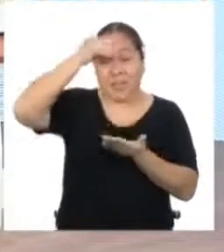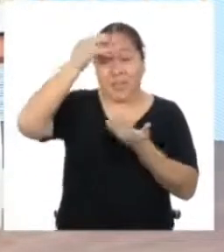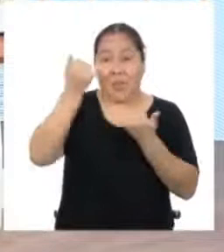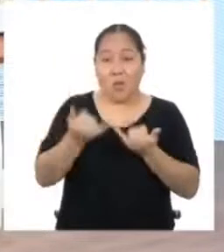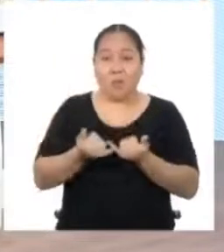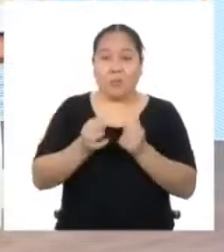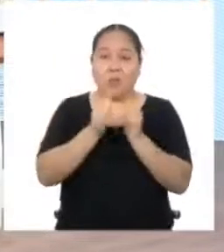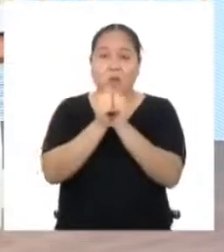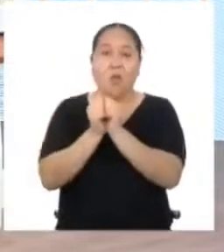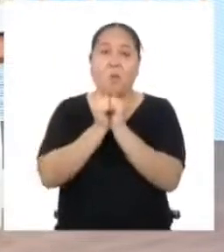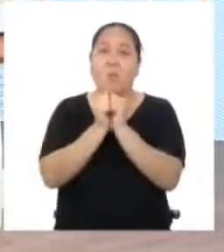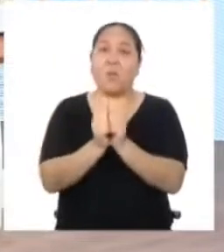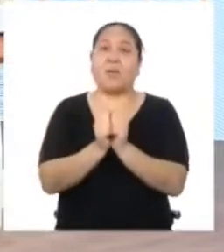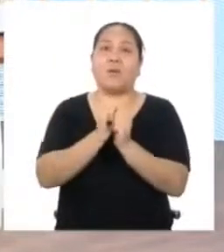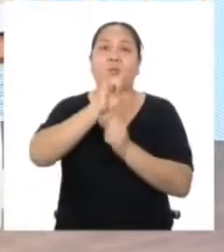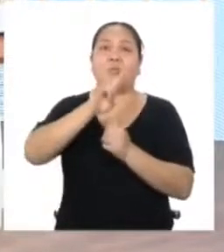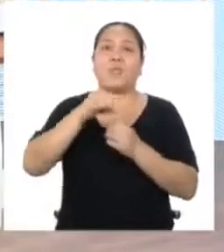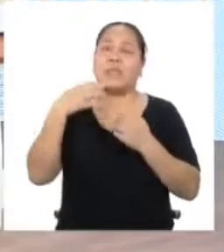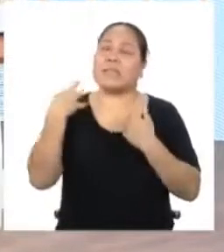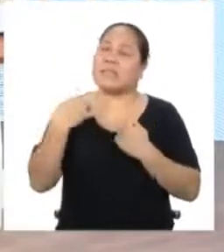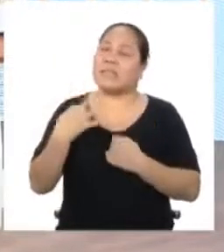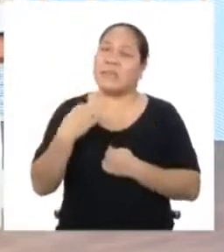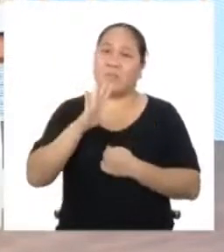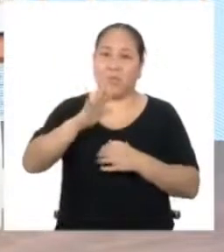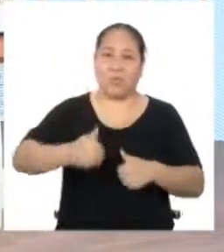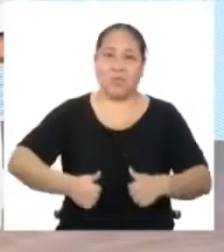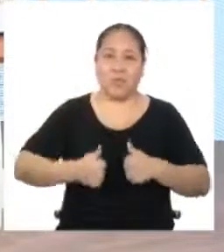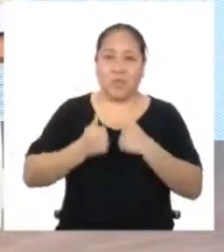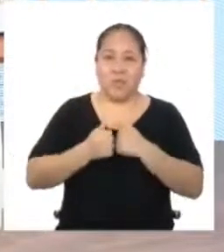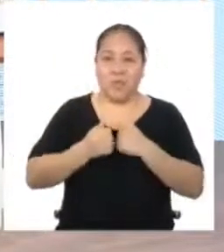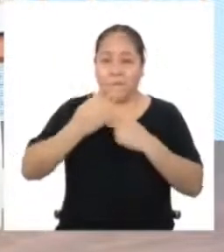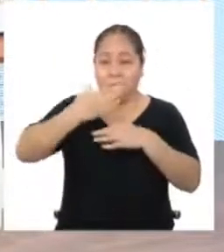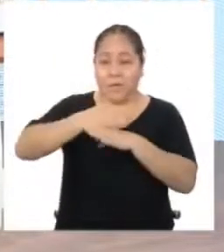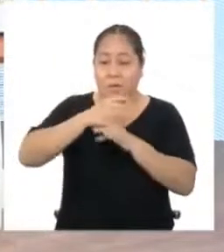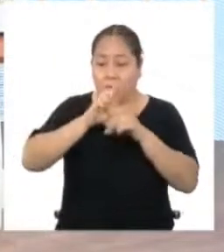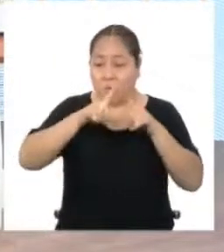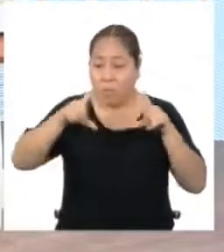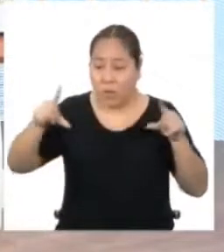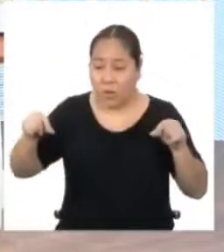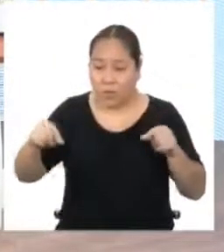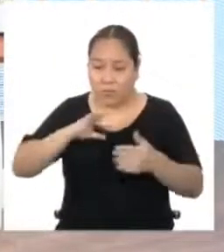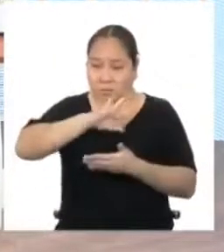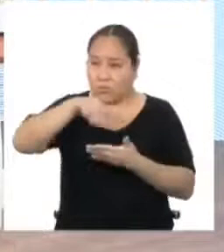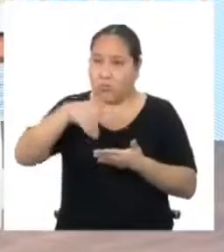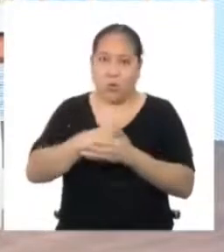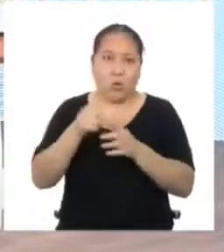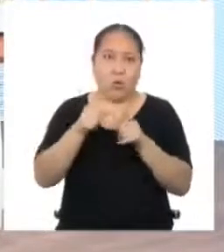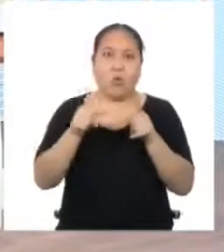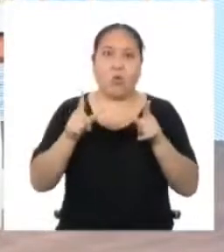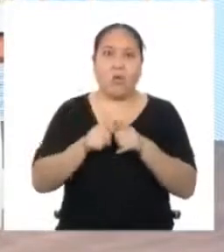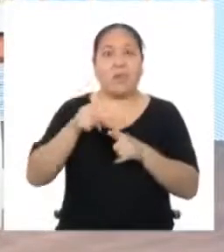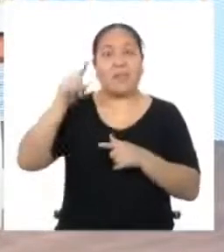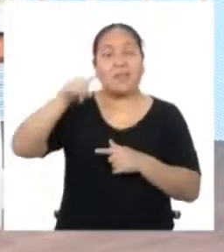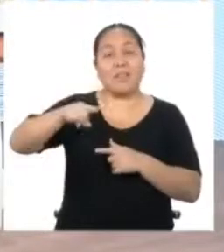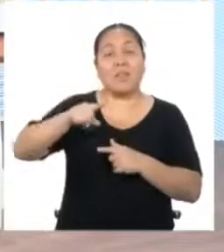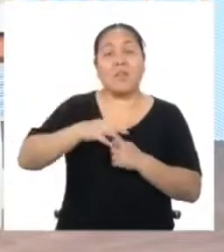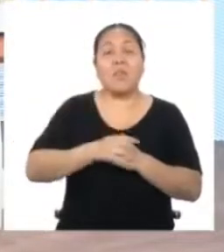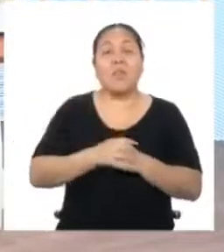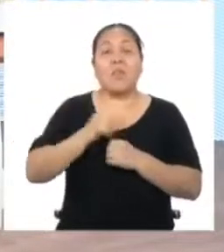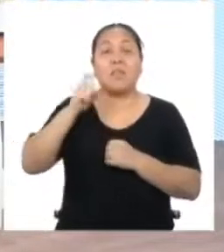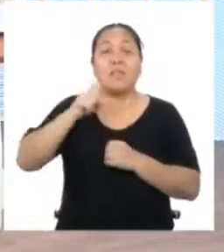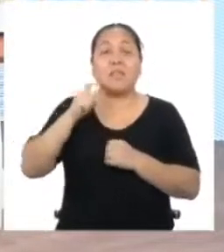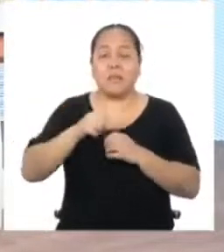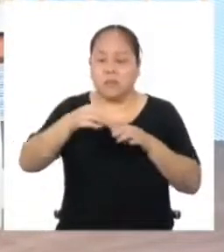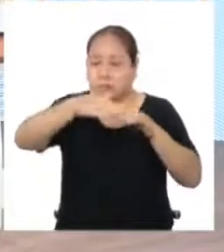acompañar Y les va a ser útil toda su vida Y es que las figuras geométricas están en todas partes Por eso, saber medir su contorno,